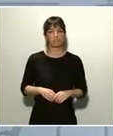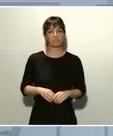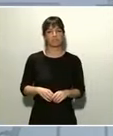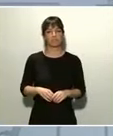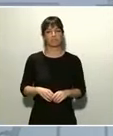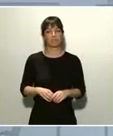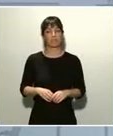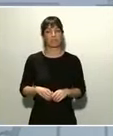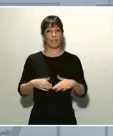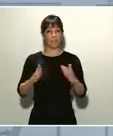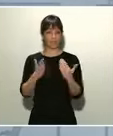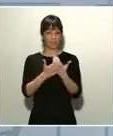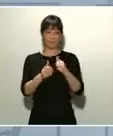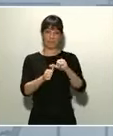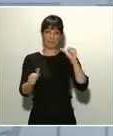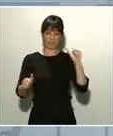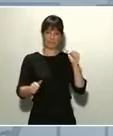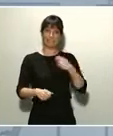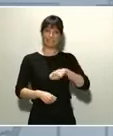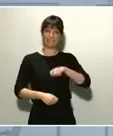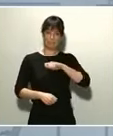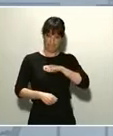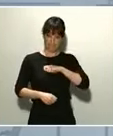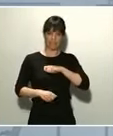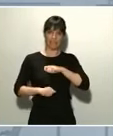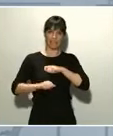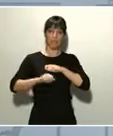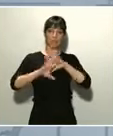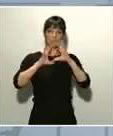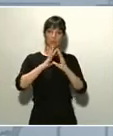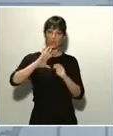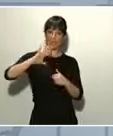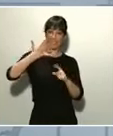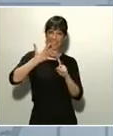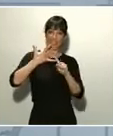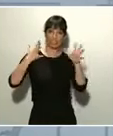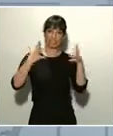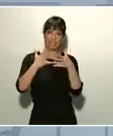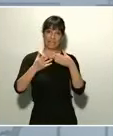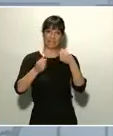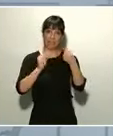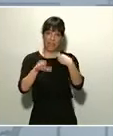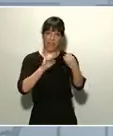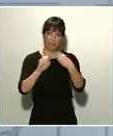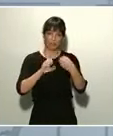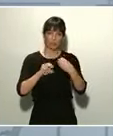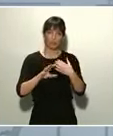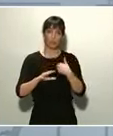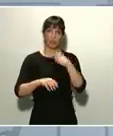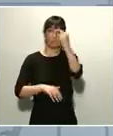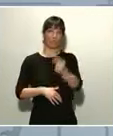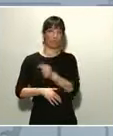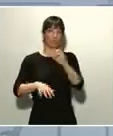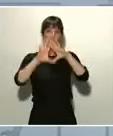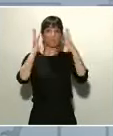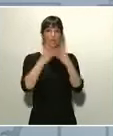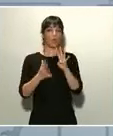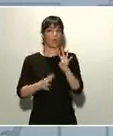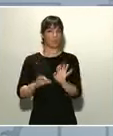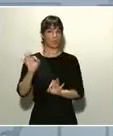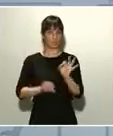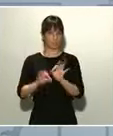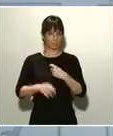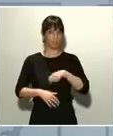el quinto país del mundo en tráfico de datos por Internet, con un 4% del total mundial, nuestras redes han dado una respuesta